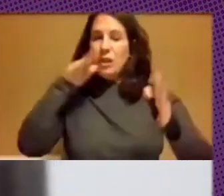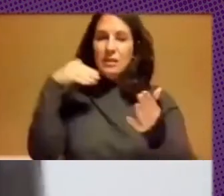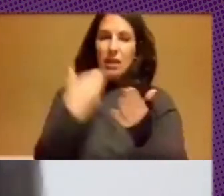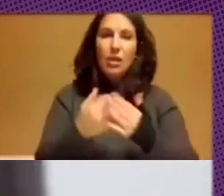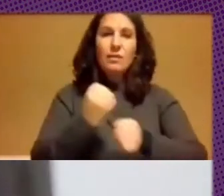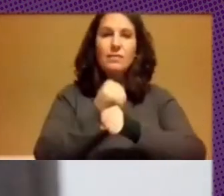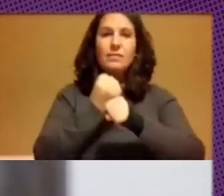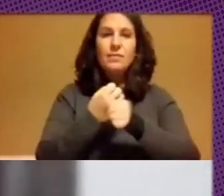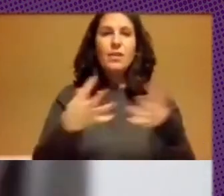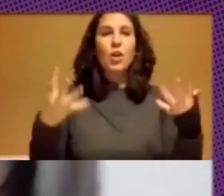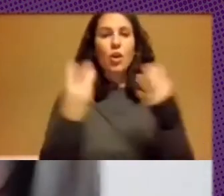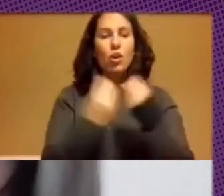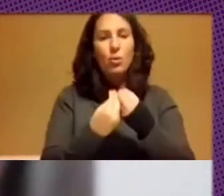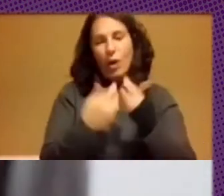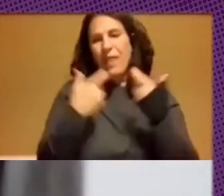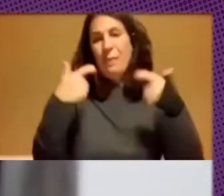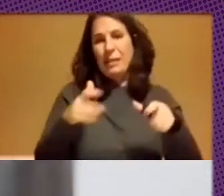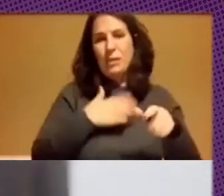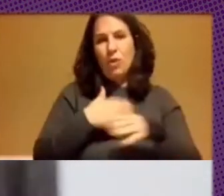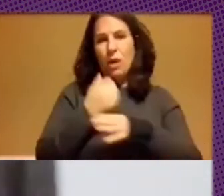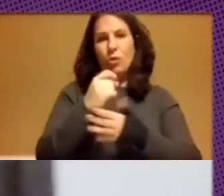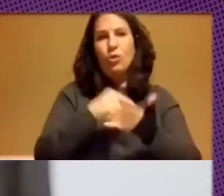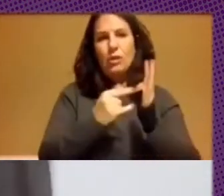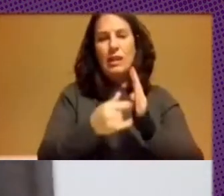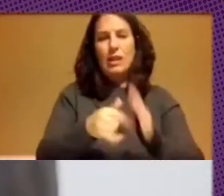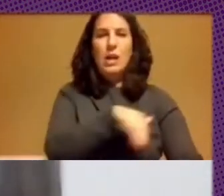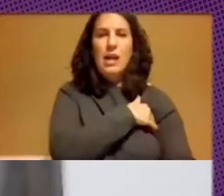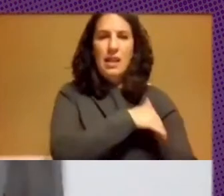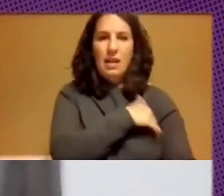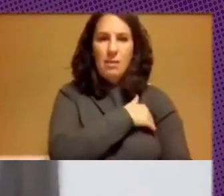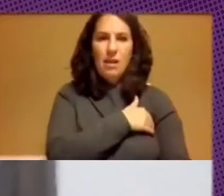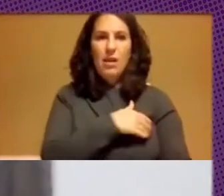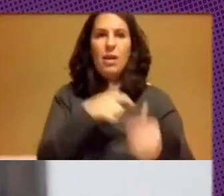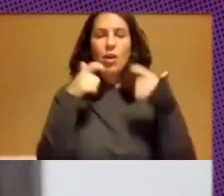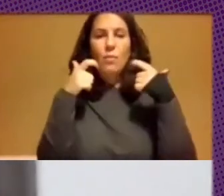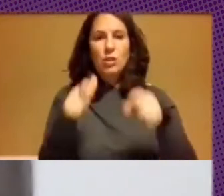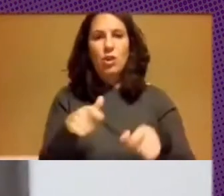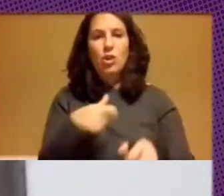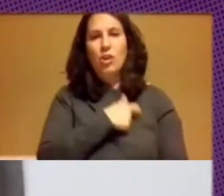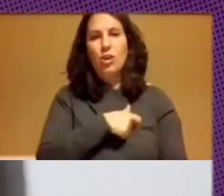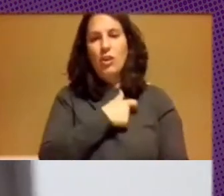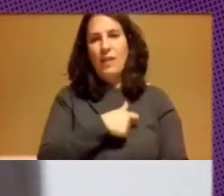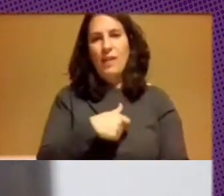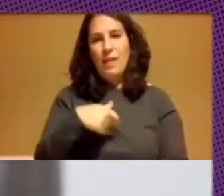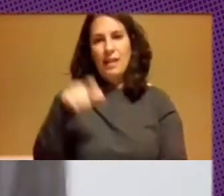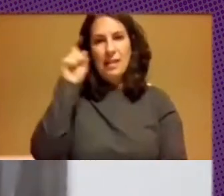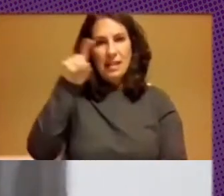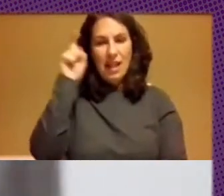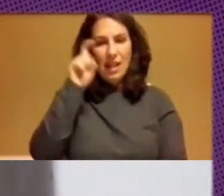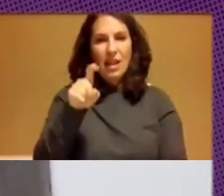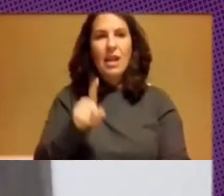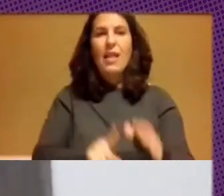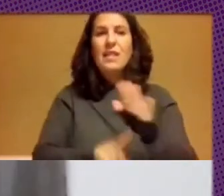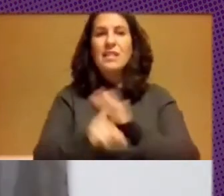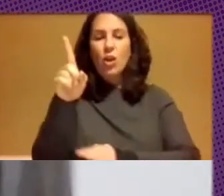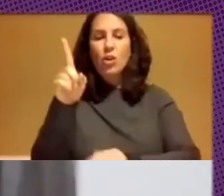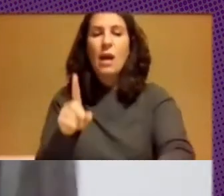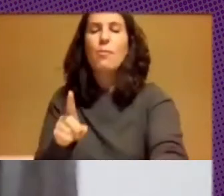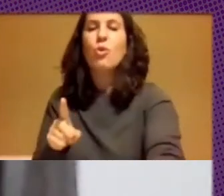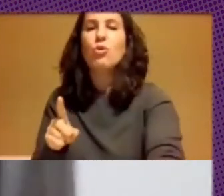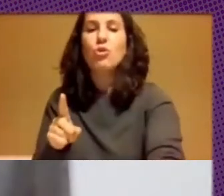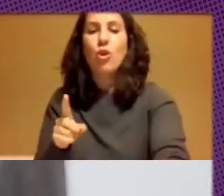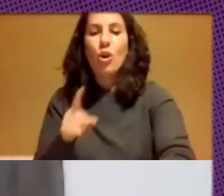conjunto con el Departamento de Apoyo Técnico Académico, la Comisión Sectora de Enseñanza, desarrollando lo que posteriormente